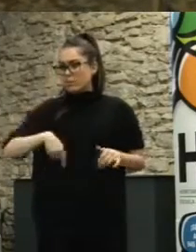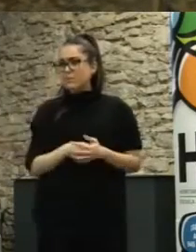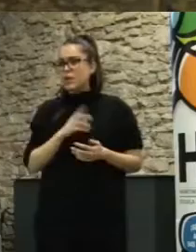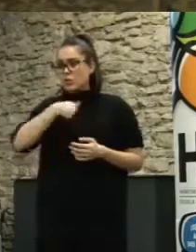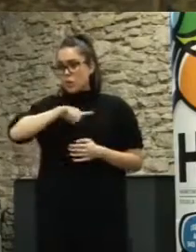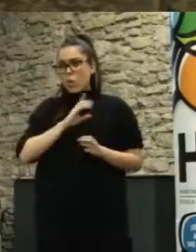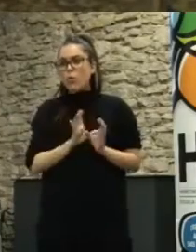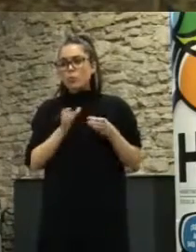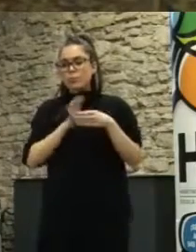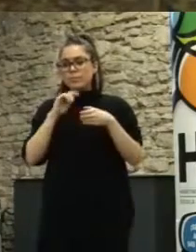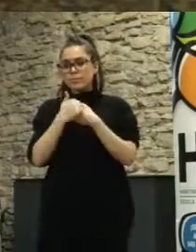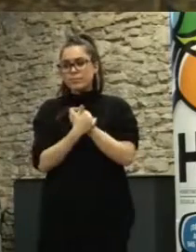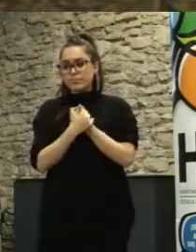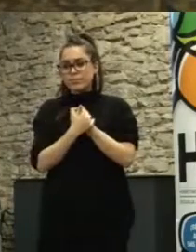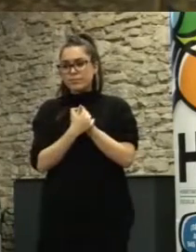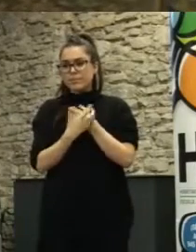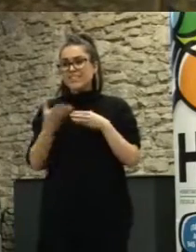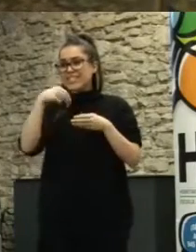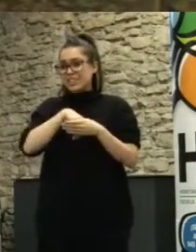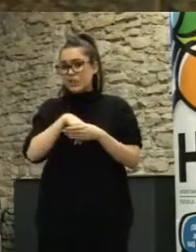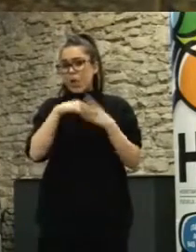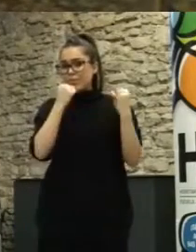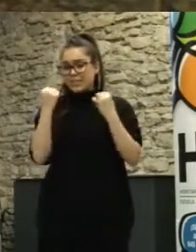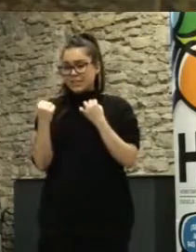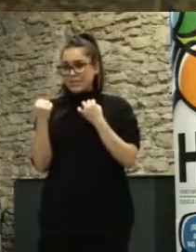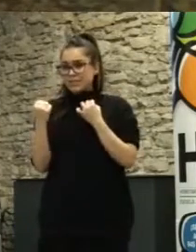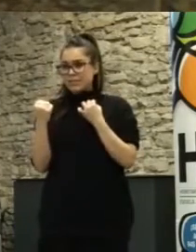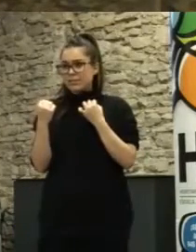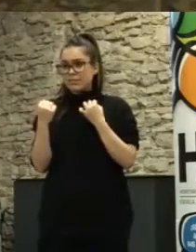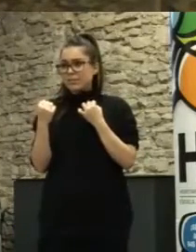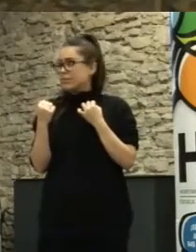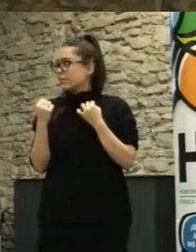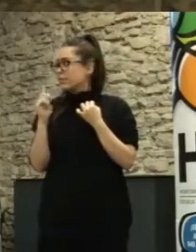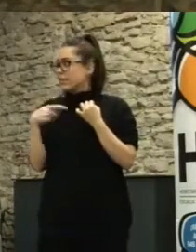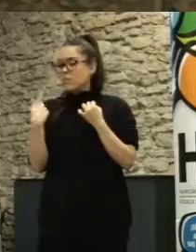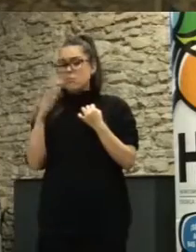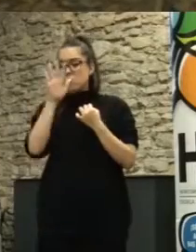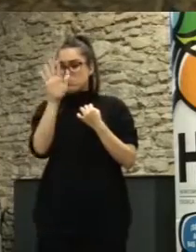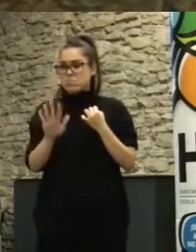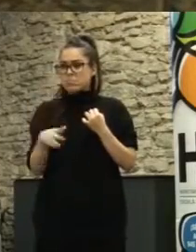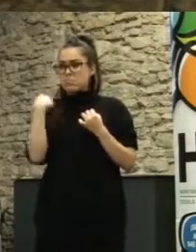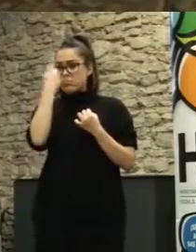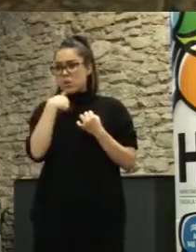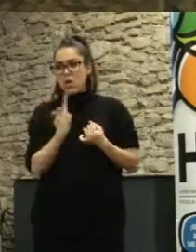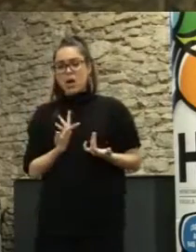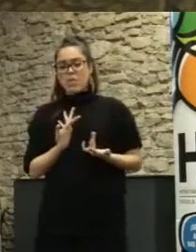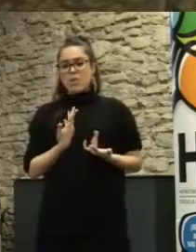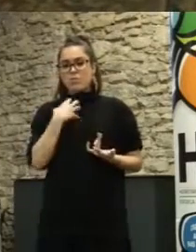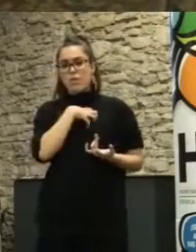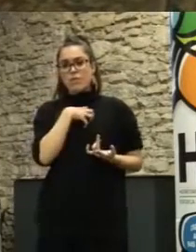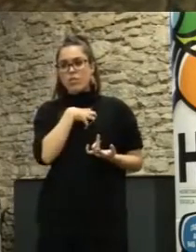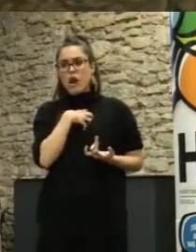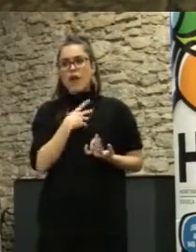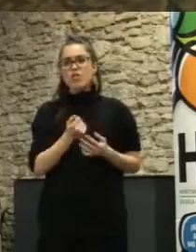fijaos que dentro de la administración hay gente con el estereotipo de funcionario que no trabaja o que no está